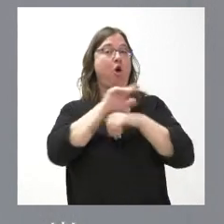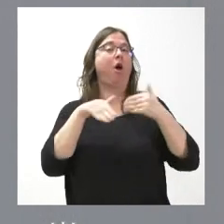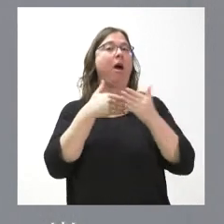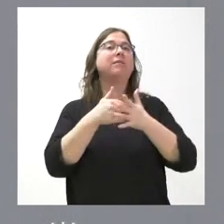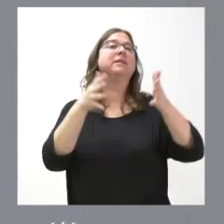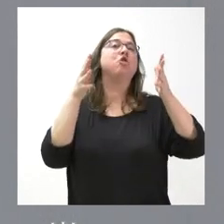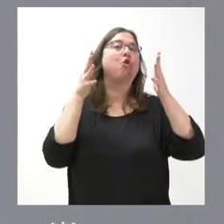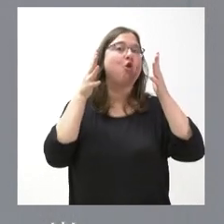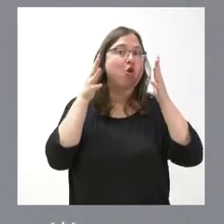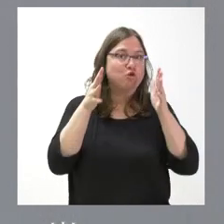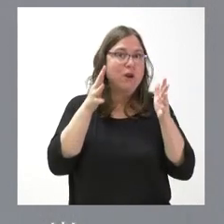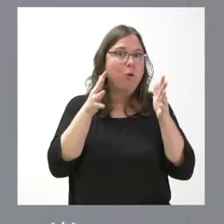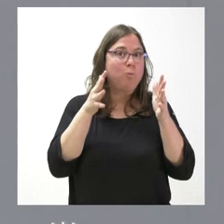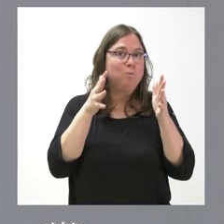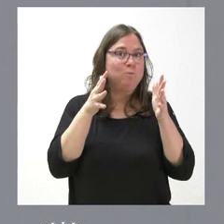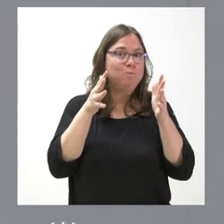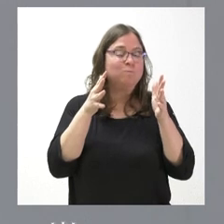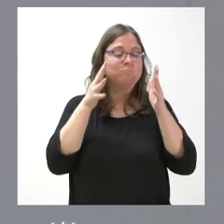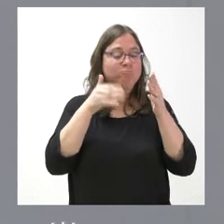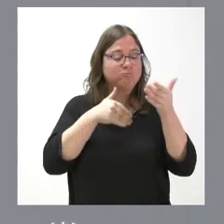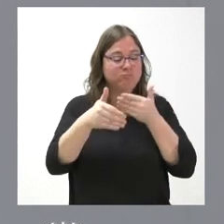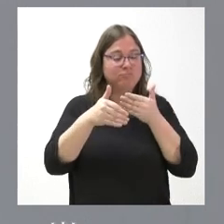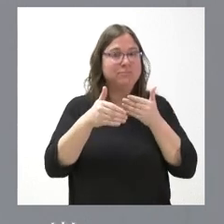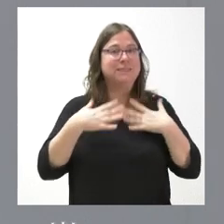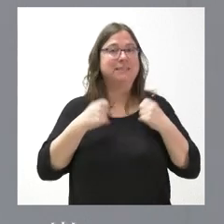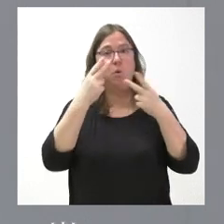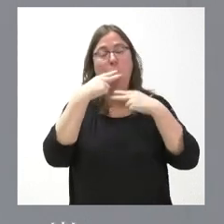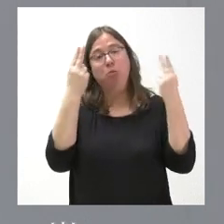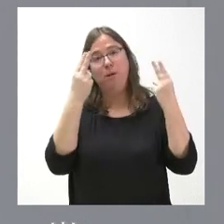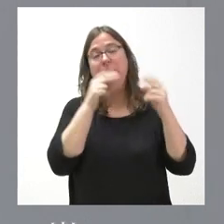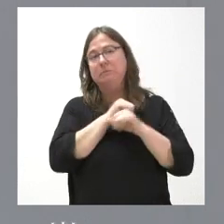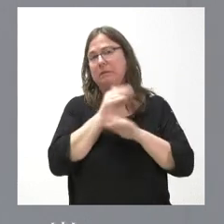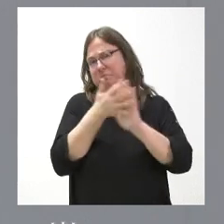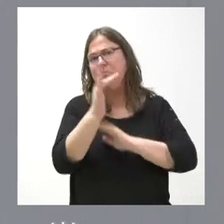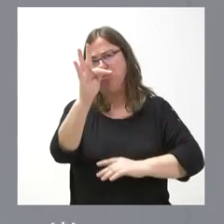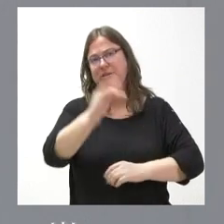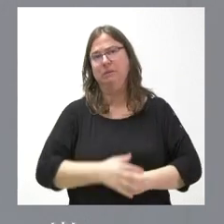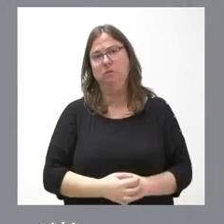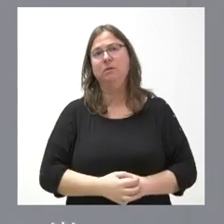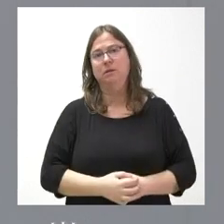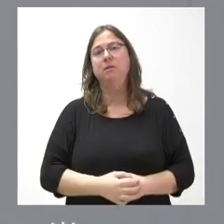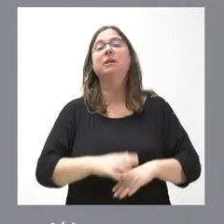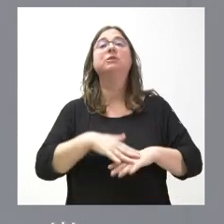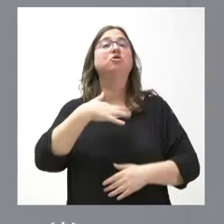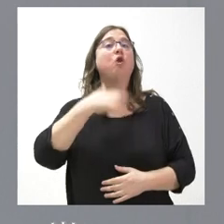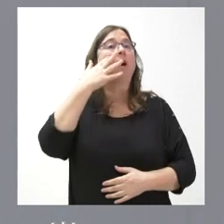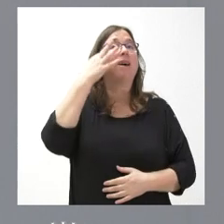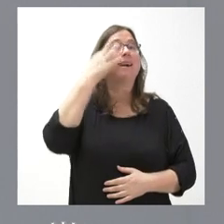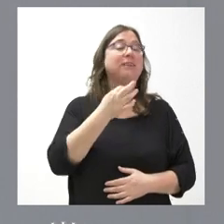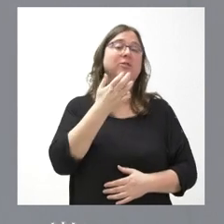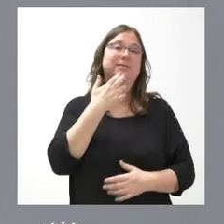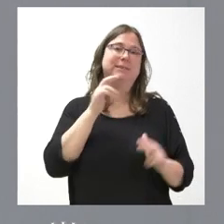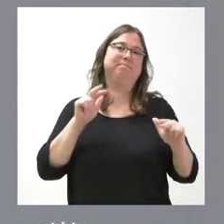Interterritorial de Salud Pública, yo creo que es un elemento positivo. Además, creo que también, si me permiten,